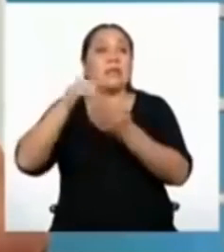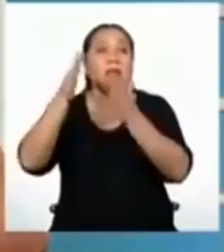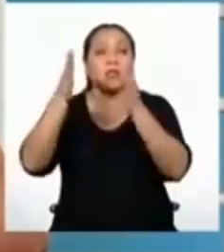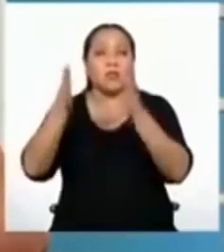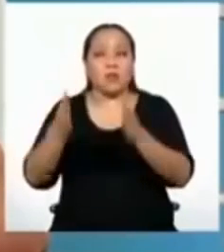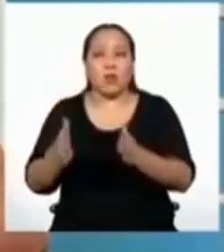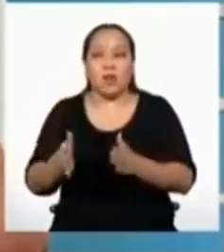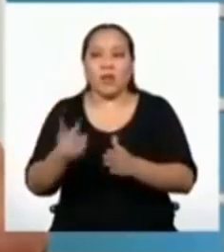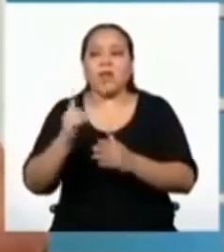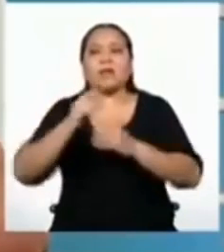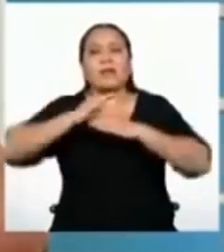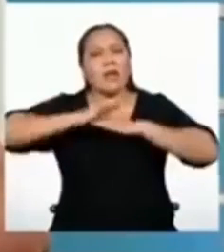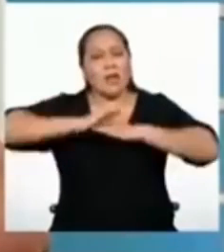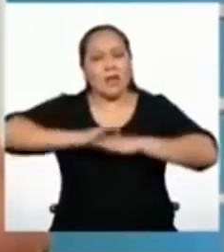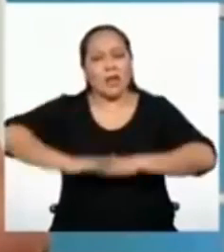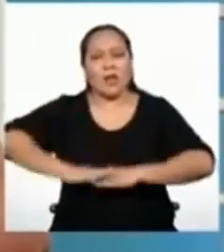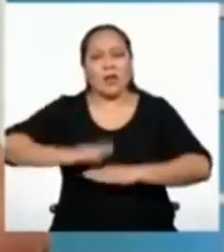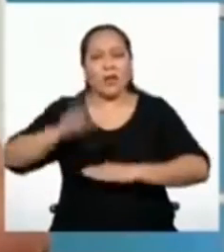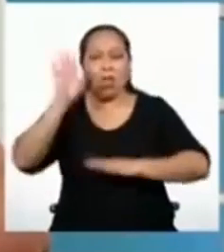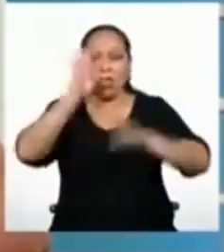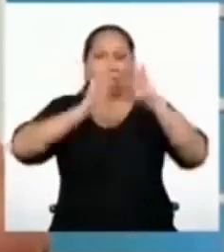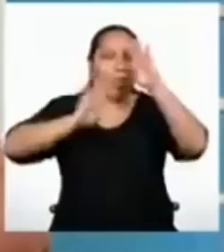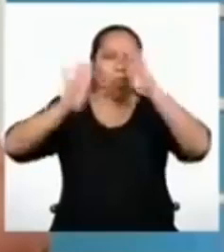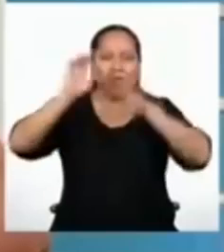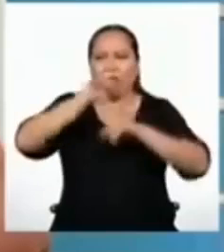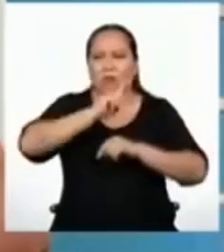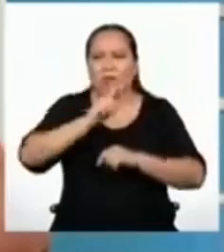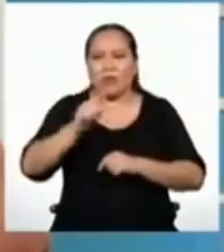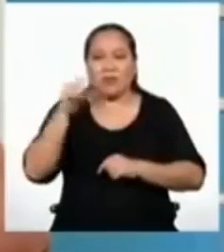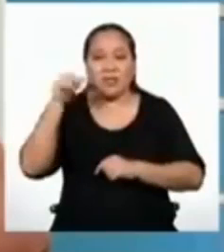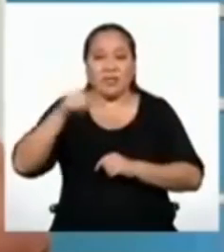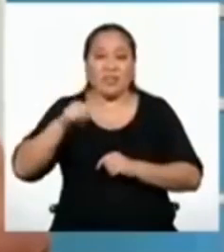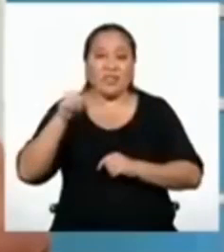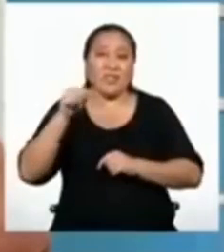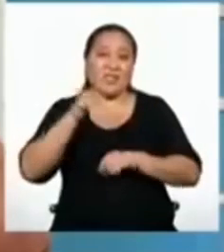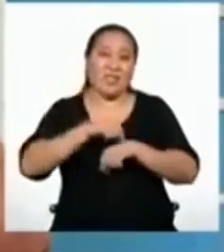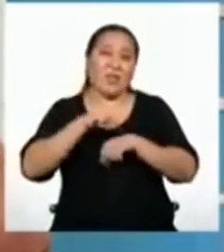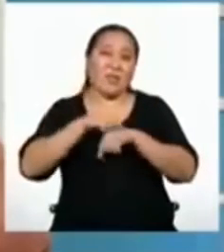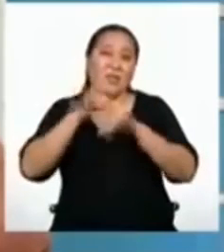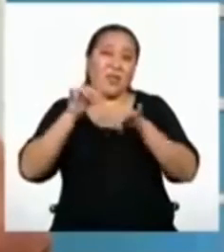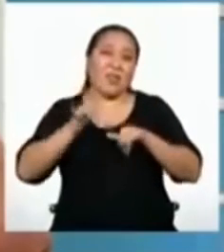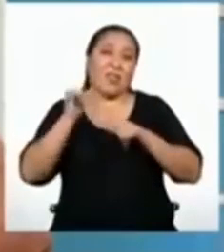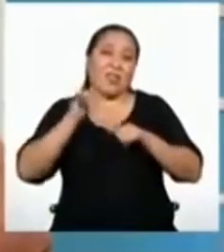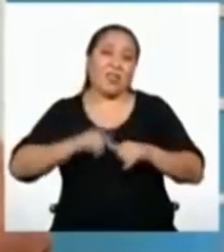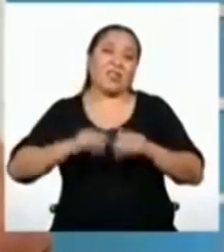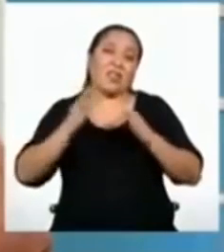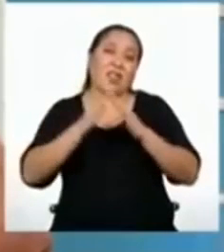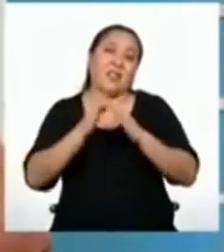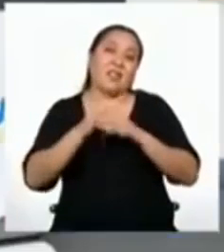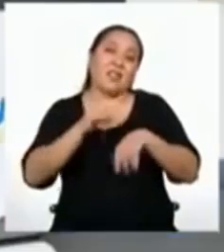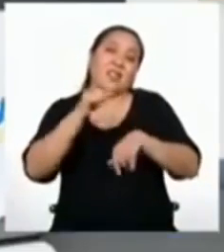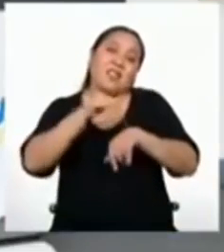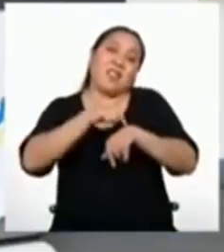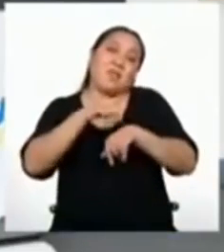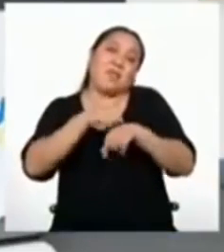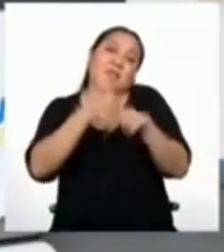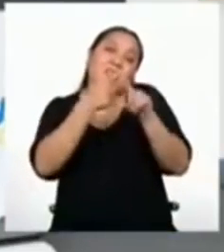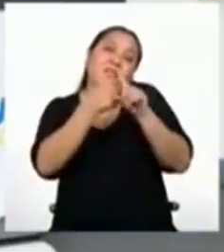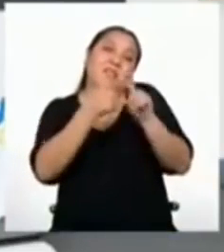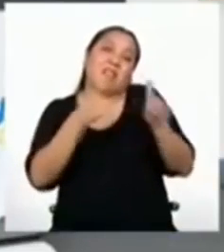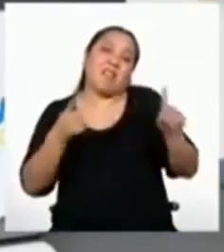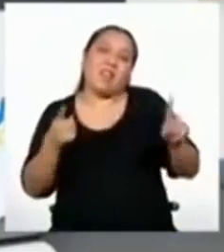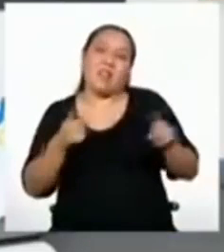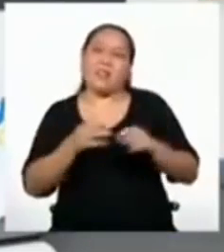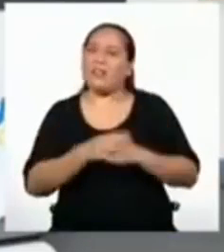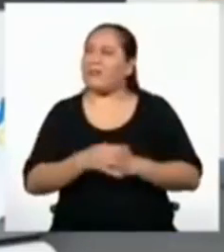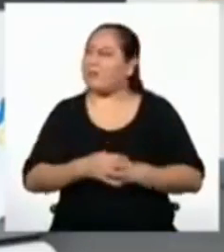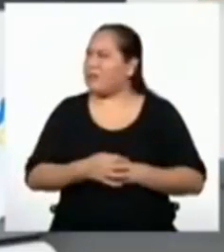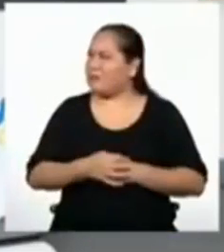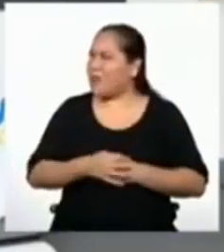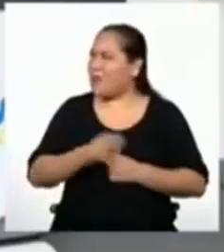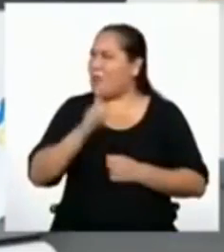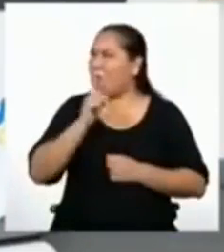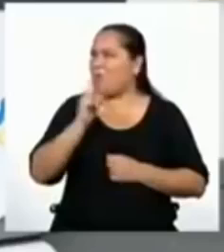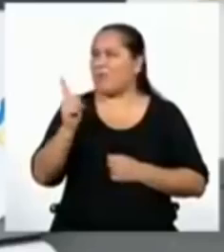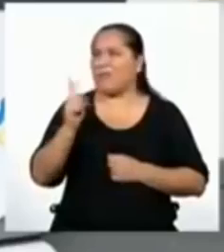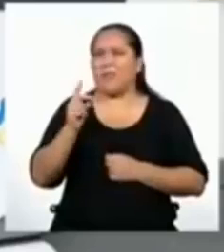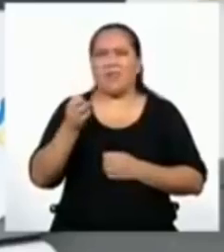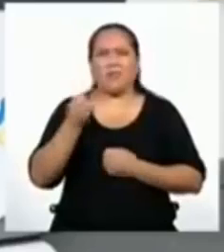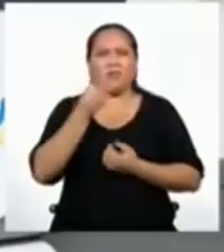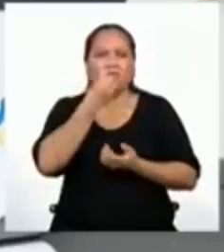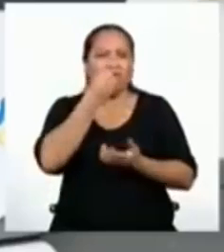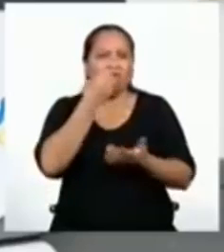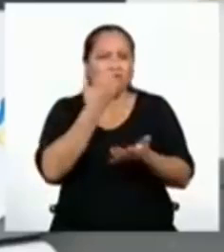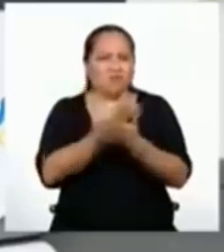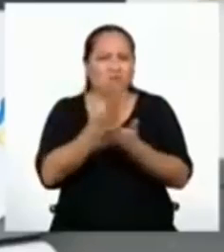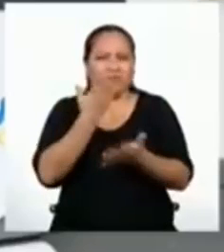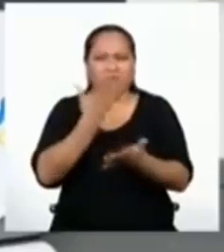y no se desesperen. Además, en esta cuarentena creo que todos estamos a un ritmo distinto. ¡Ah, su profesor! Es que usted es